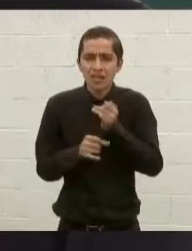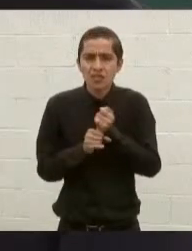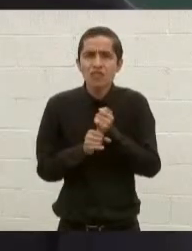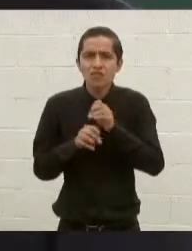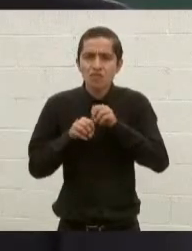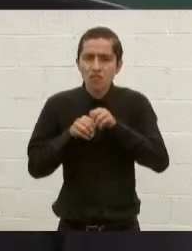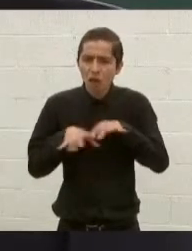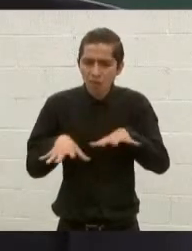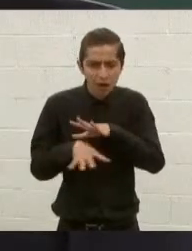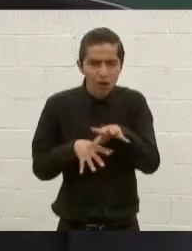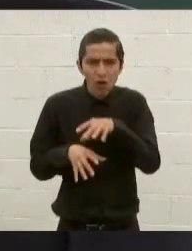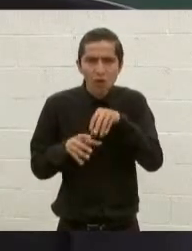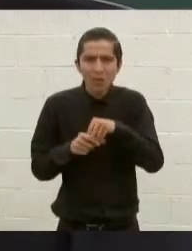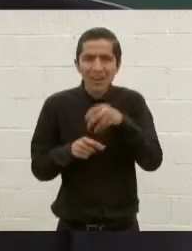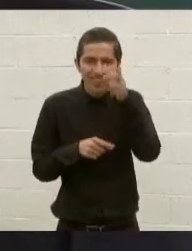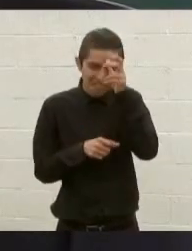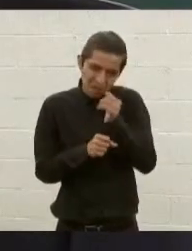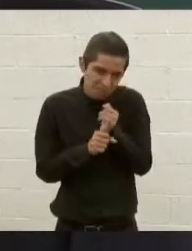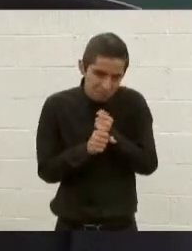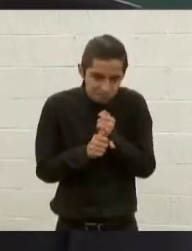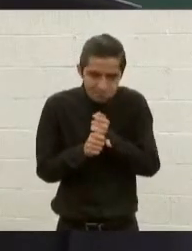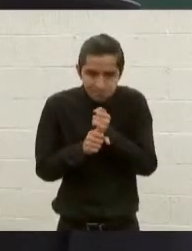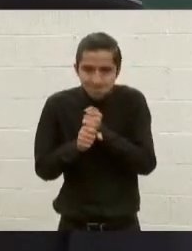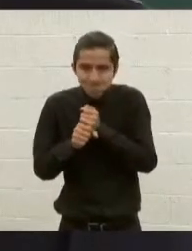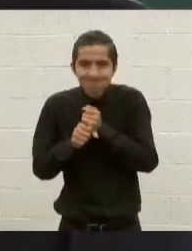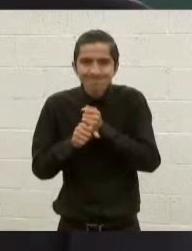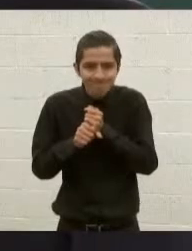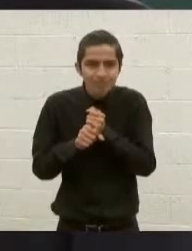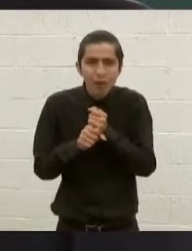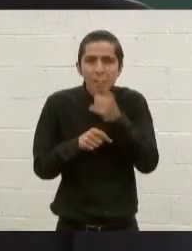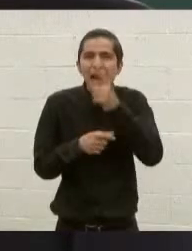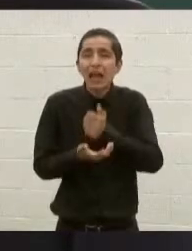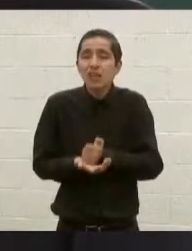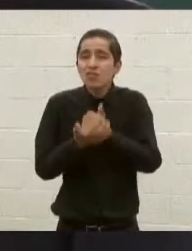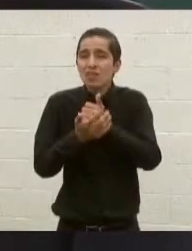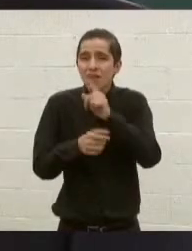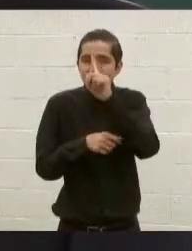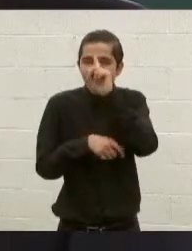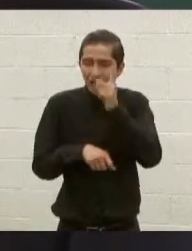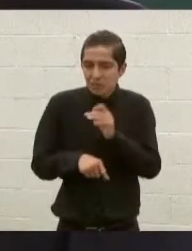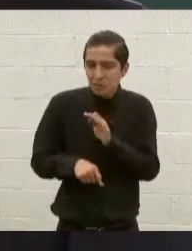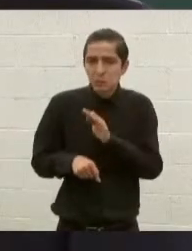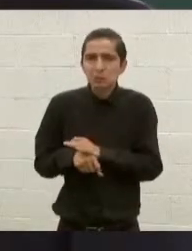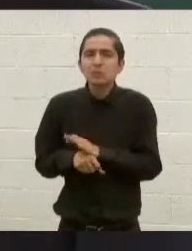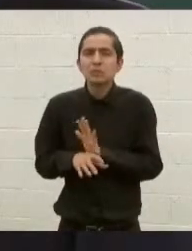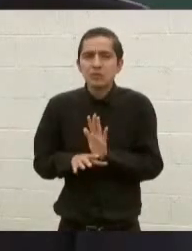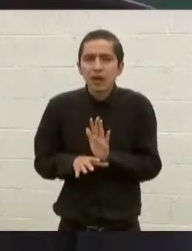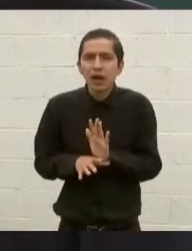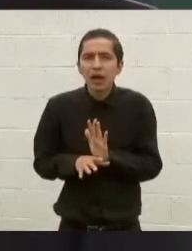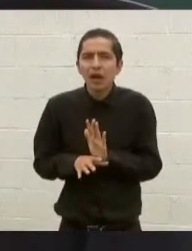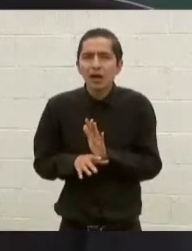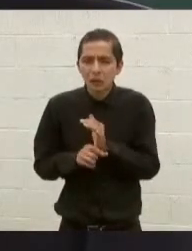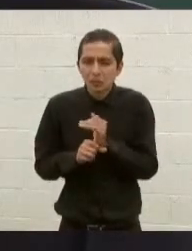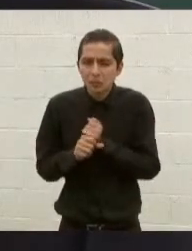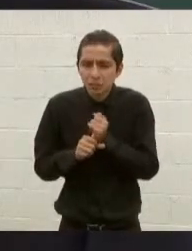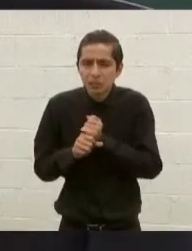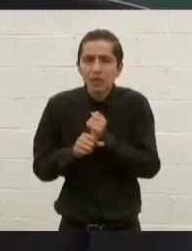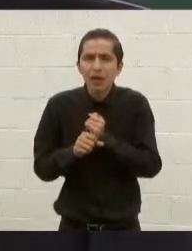de inteligencia que ayude a consolidar y